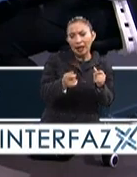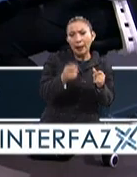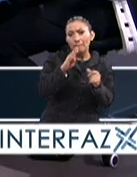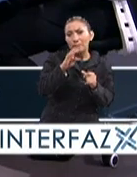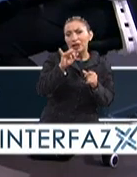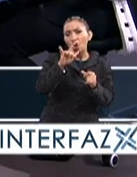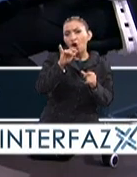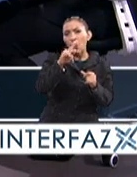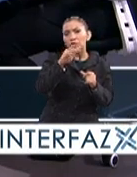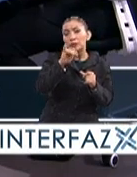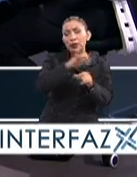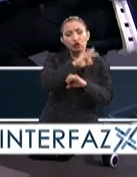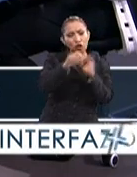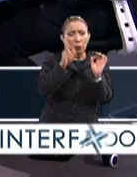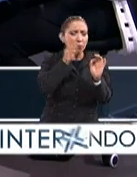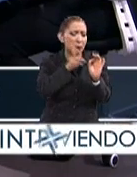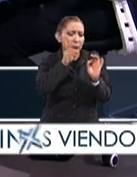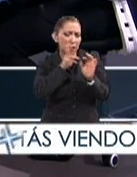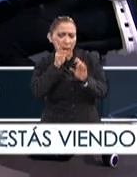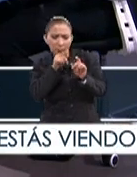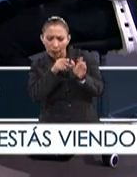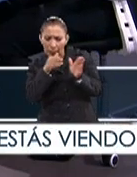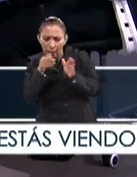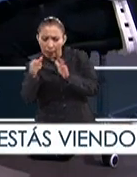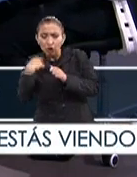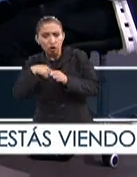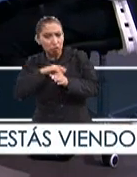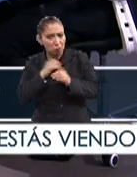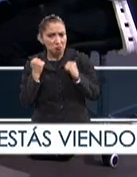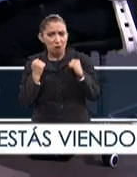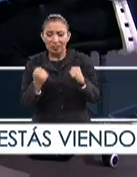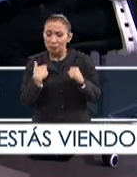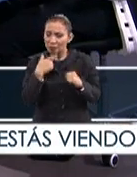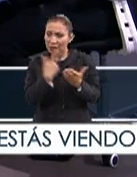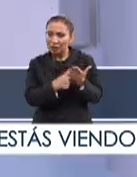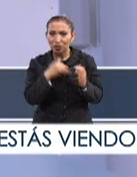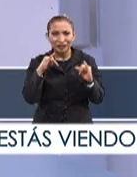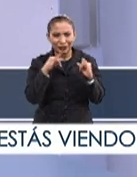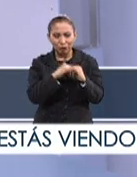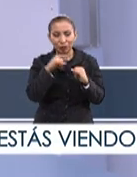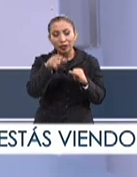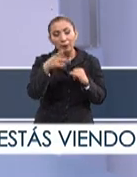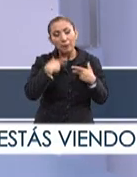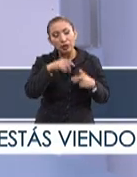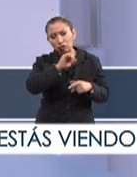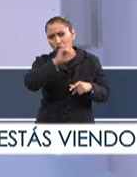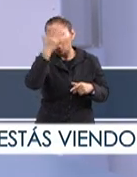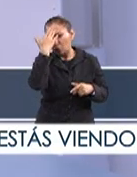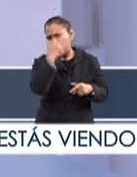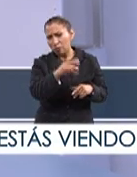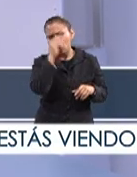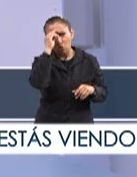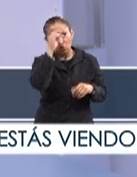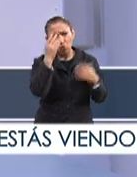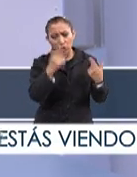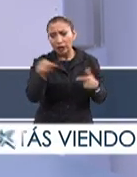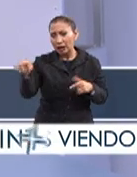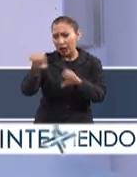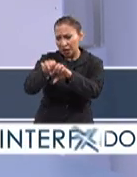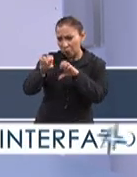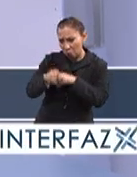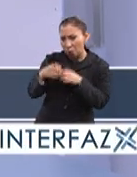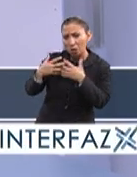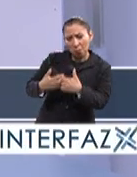Biocombustibles, es tener todo el set de pruebas, que es una de las fortalezas que tenemos en las grandes instituciones. Tenemos personal competente, tenemos equipamiento